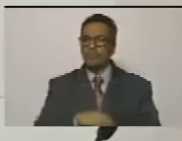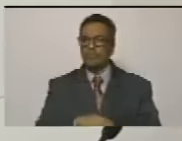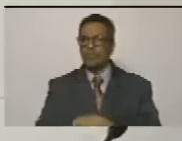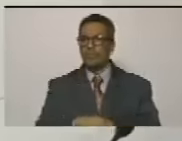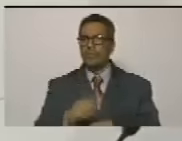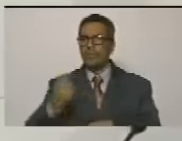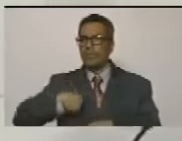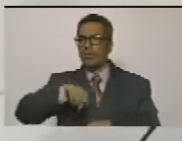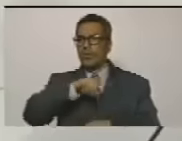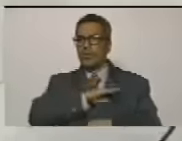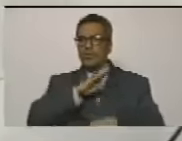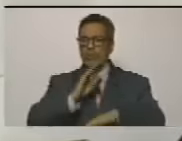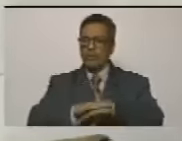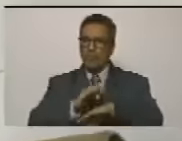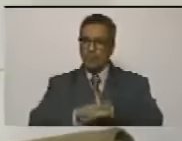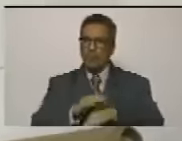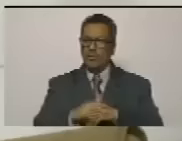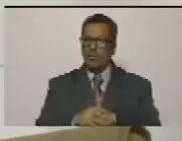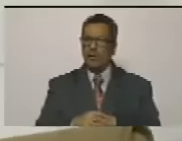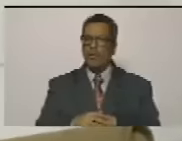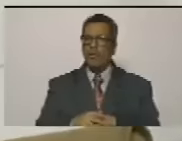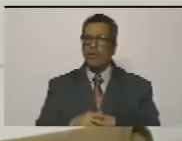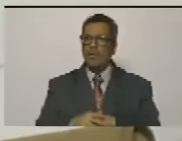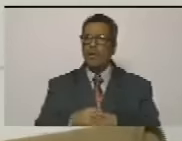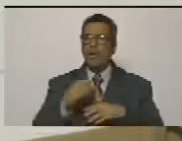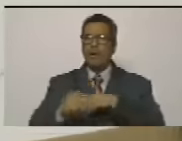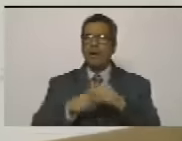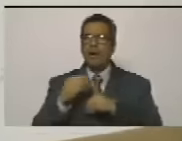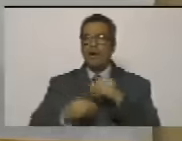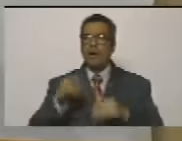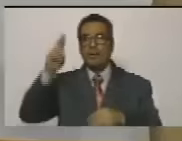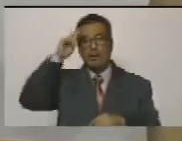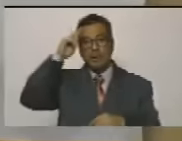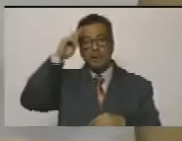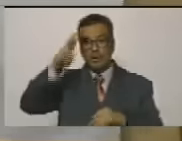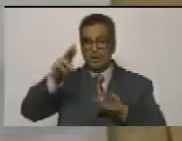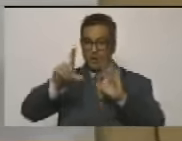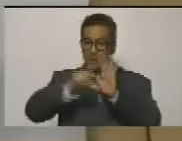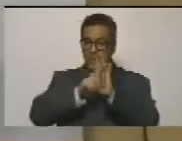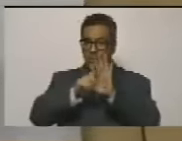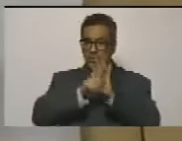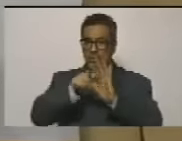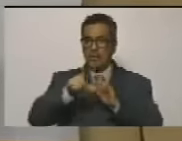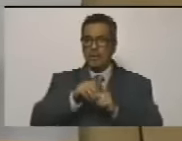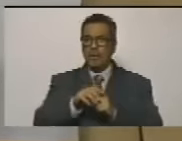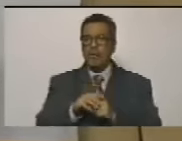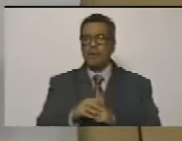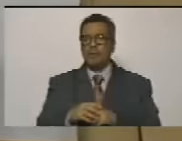nosotros somos culpables de hacer respetar este libro que debería ser el libro de todos